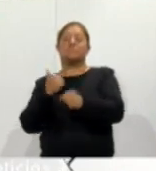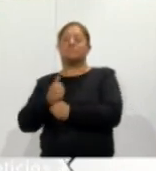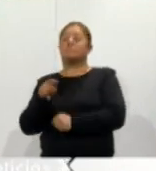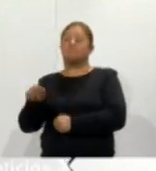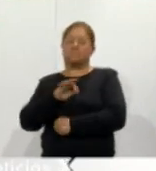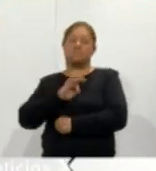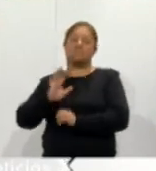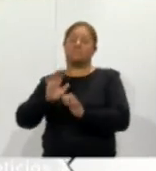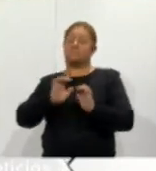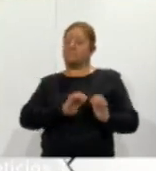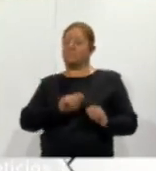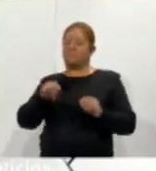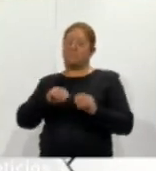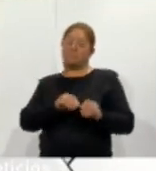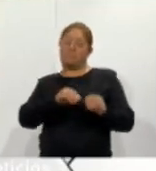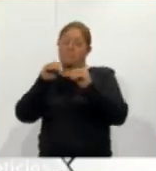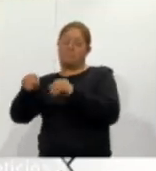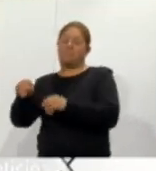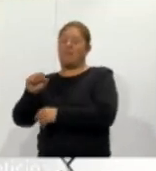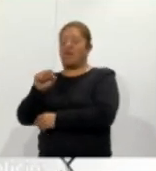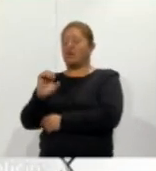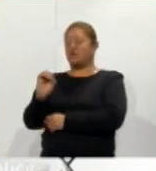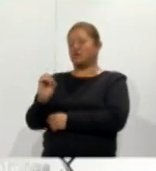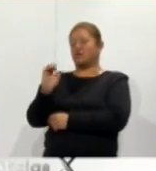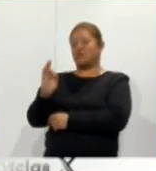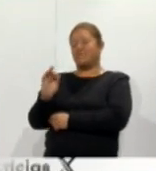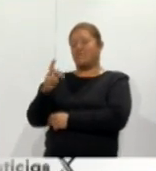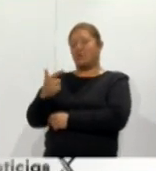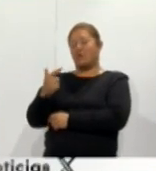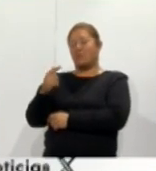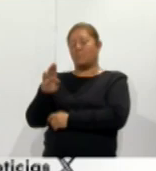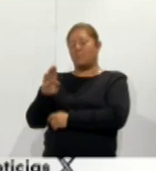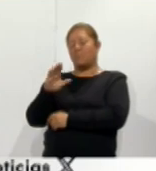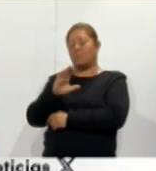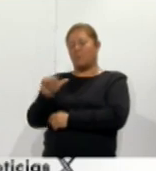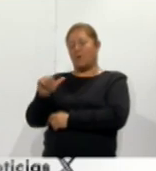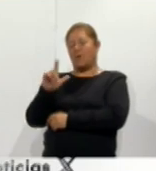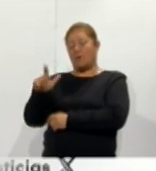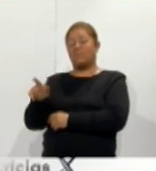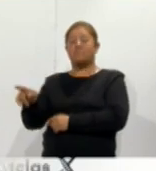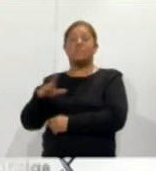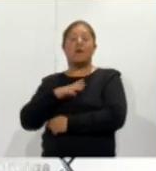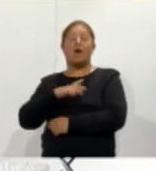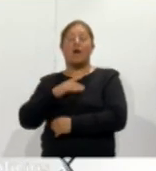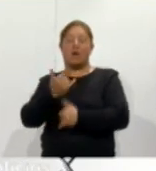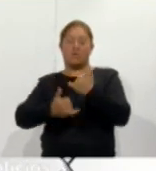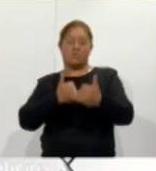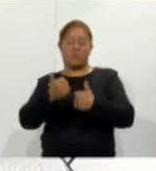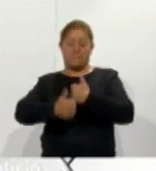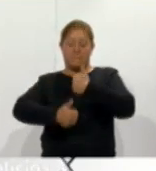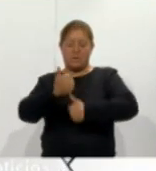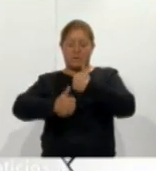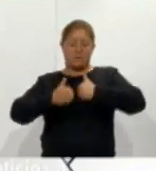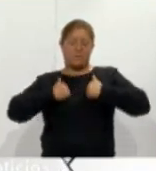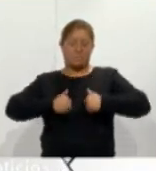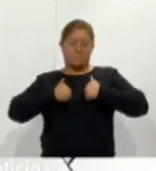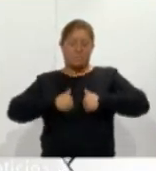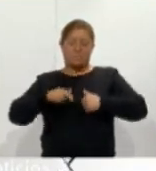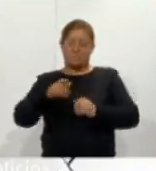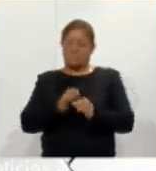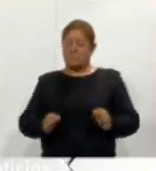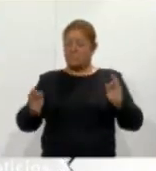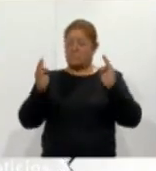empezar a brincar para el softball el partido de temporada regular celebrado en el campo deportivo próspero Caguansi de Chautempan las enfrentó ante